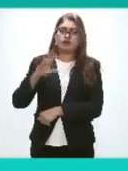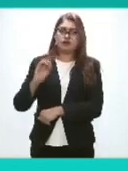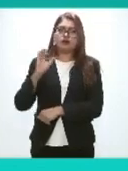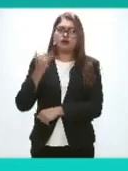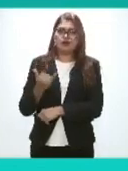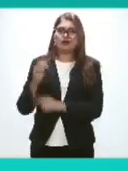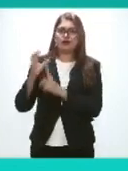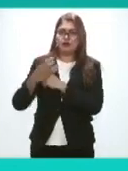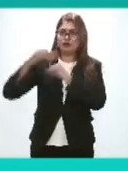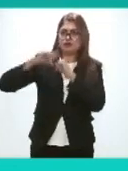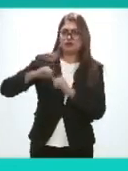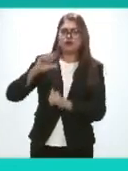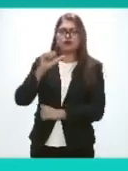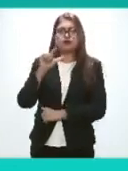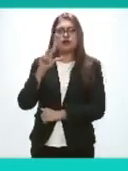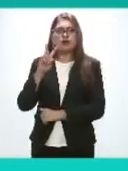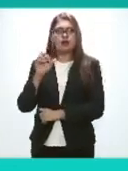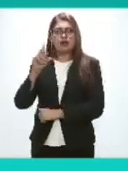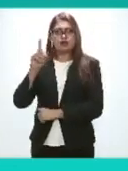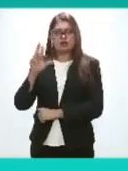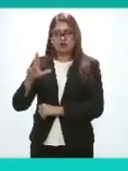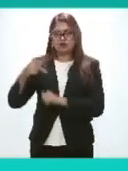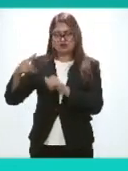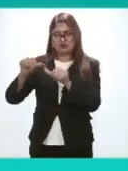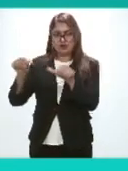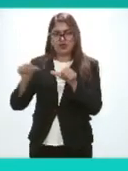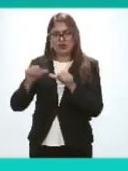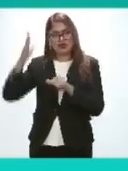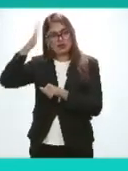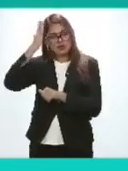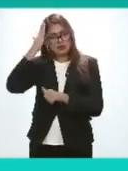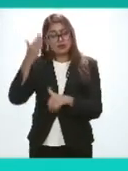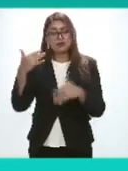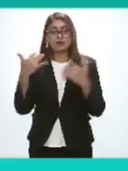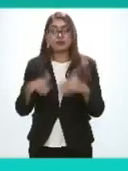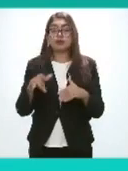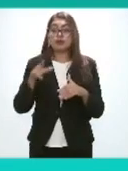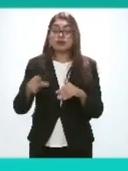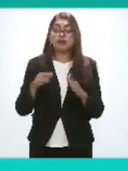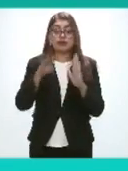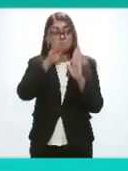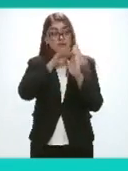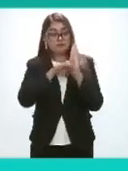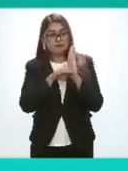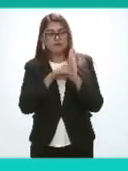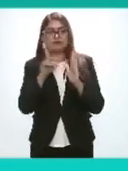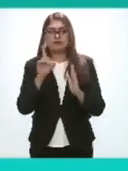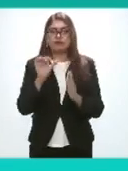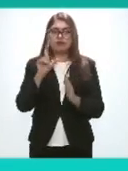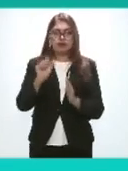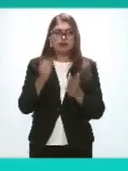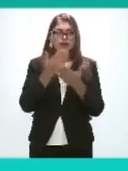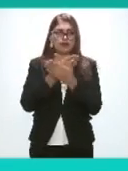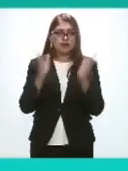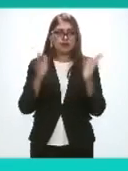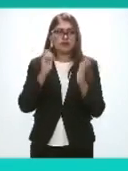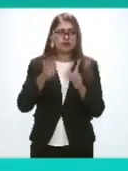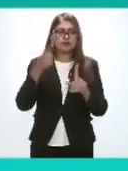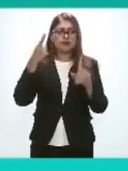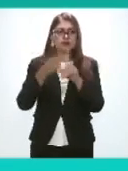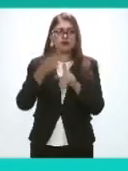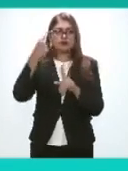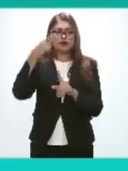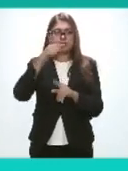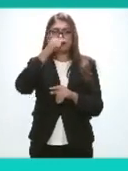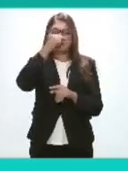el comisionado Salvador la política nacional de datos abiertos es muestra escrita de voluntad y compromiso de